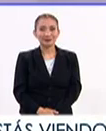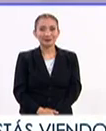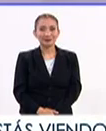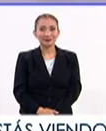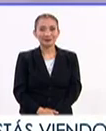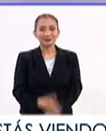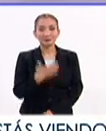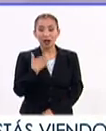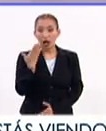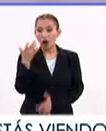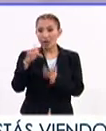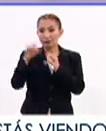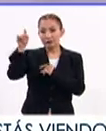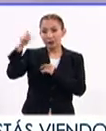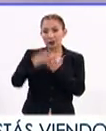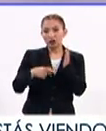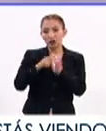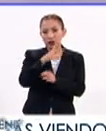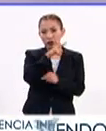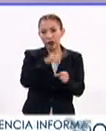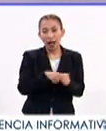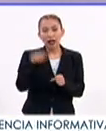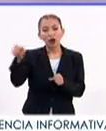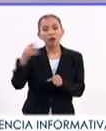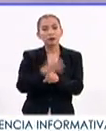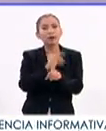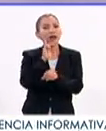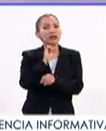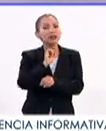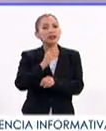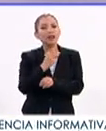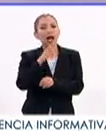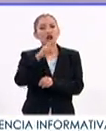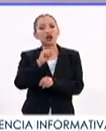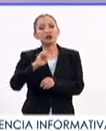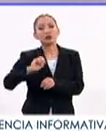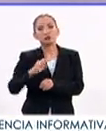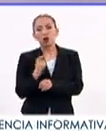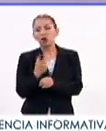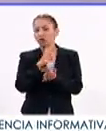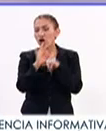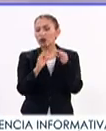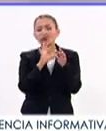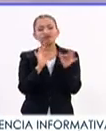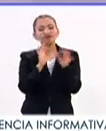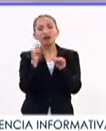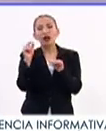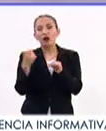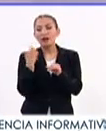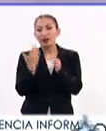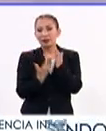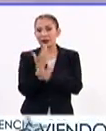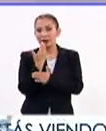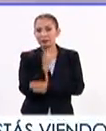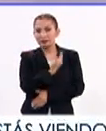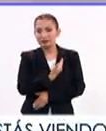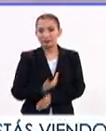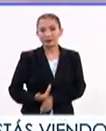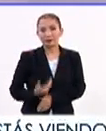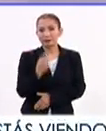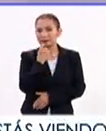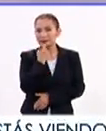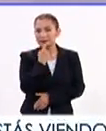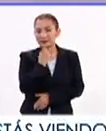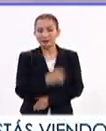Y bueno, ahora nos enlazamos hasta Palacio Nacional con nuestra compañera Sharon Smoe quien nos tiene todos los detalles de la conferencia matutina del